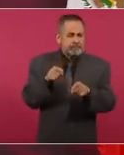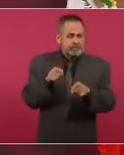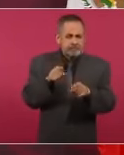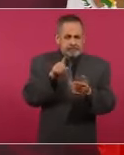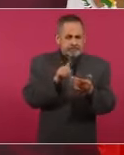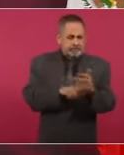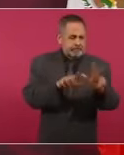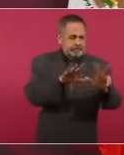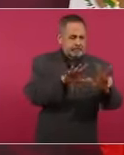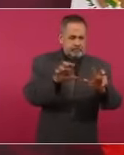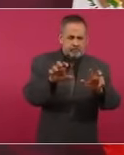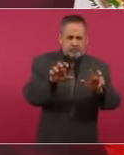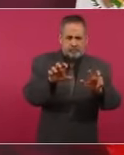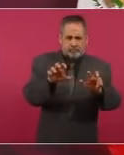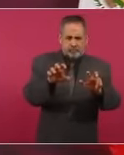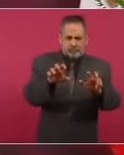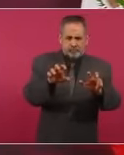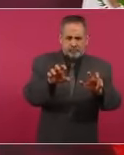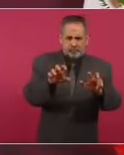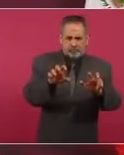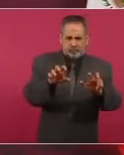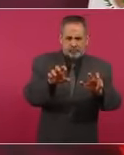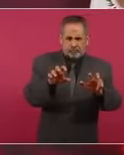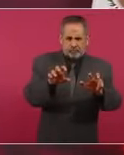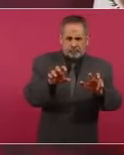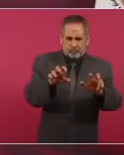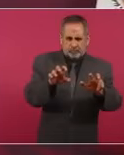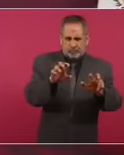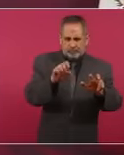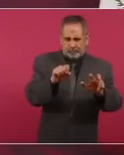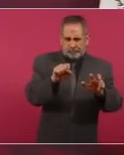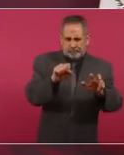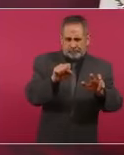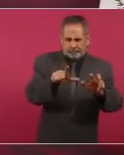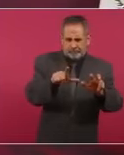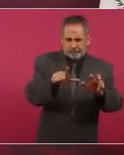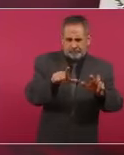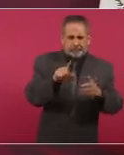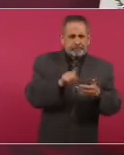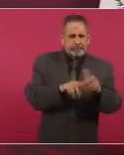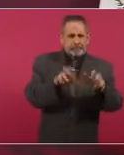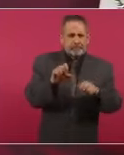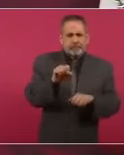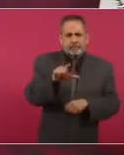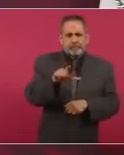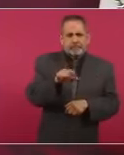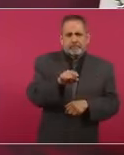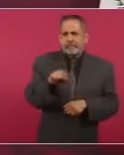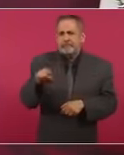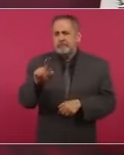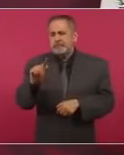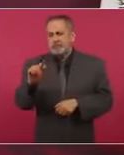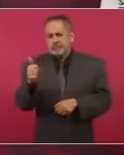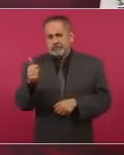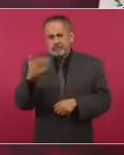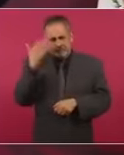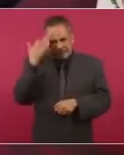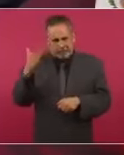mil ochocientos sesenta y siete a mil ochocientos setenta y seis,